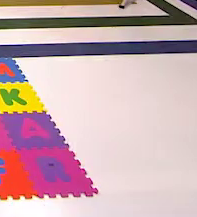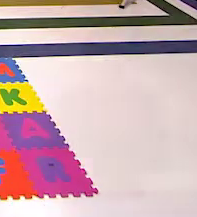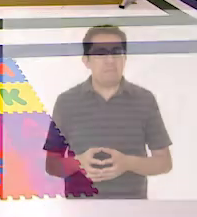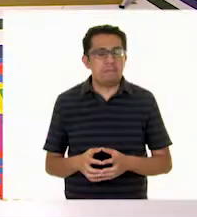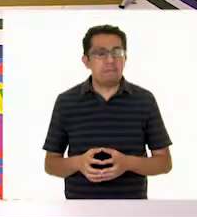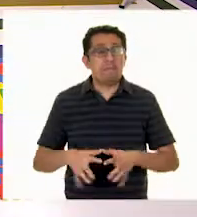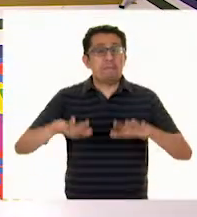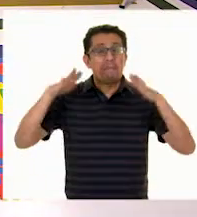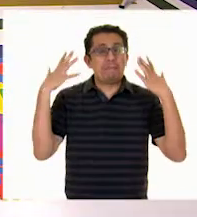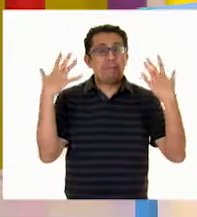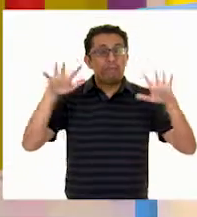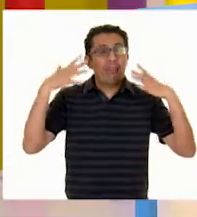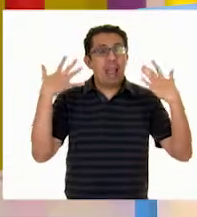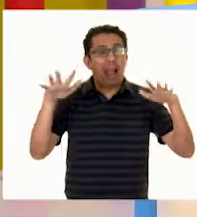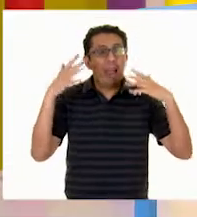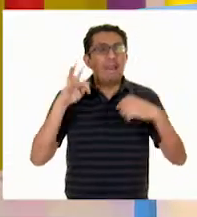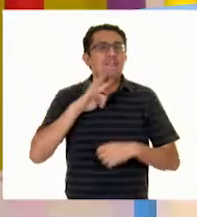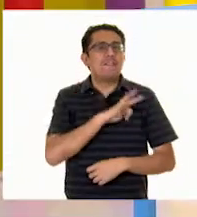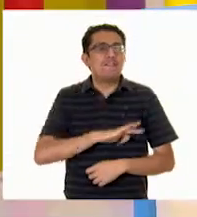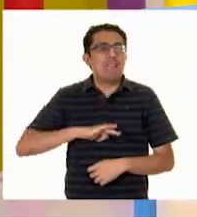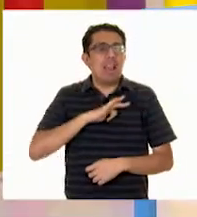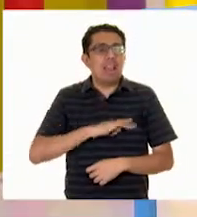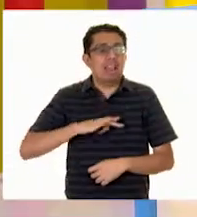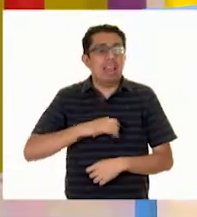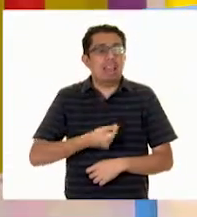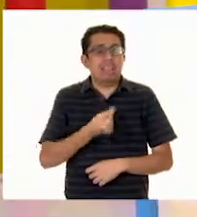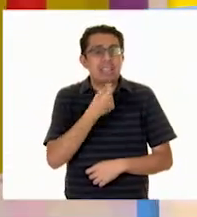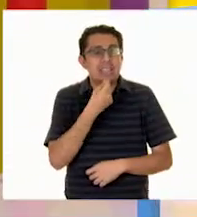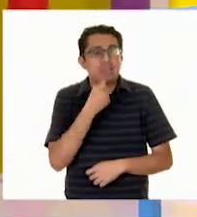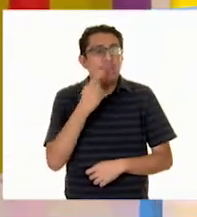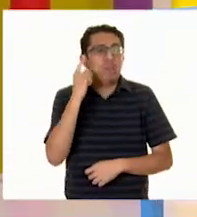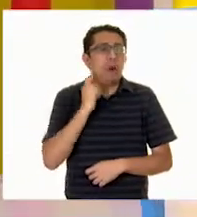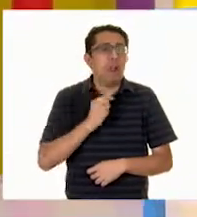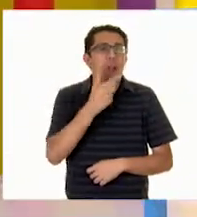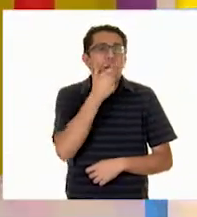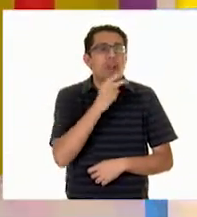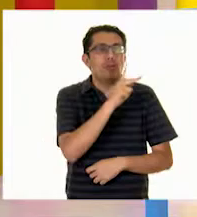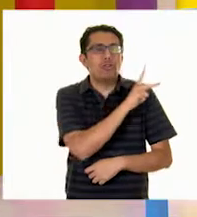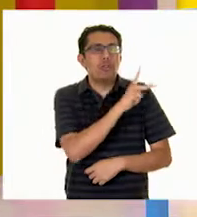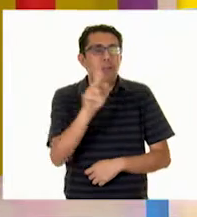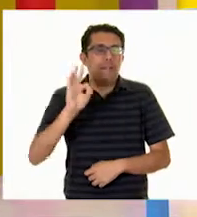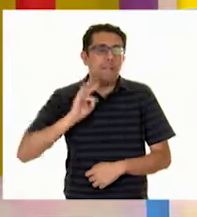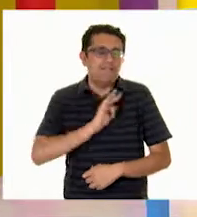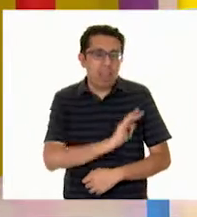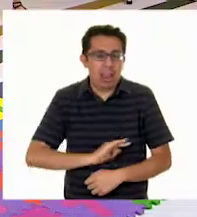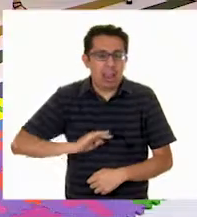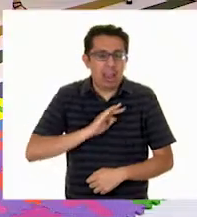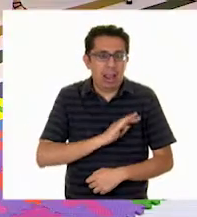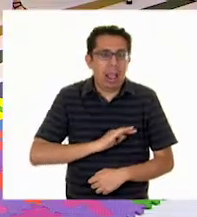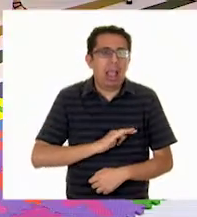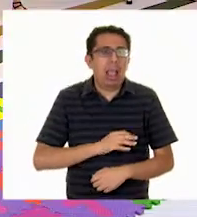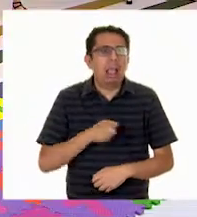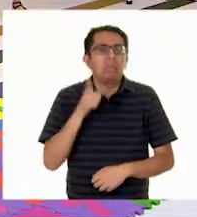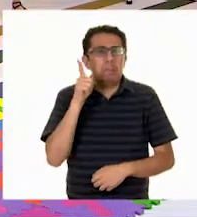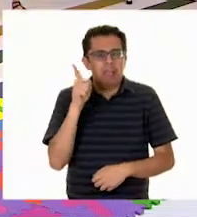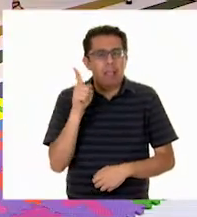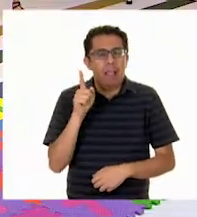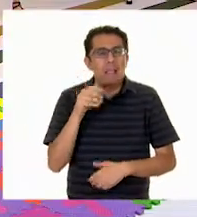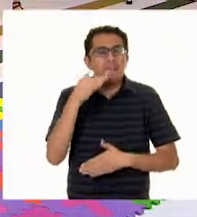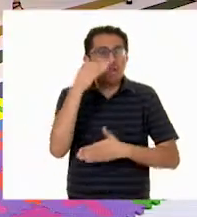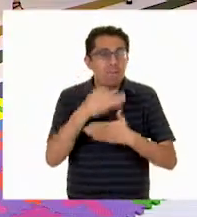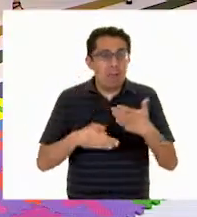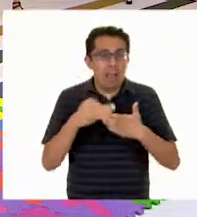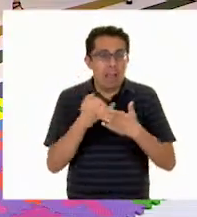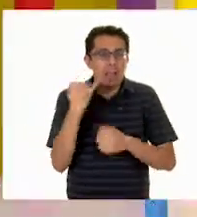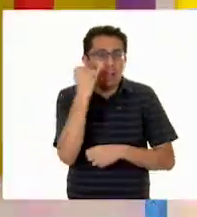Bravo, bravo Felicidades A todas las niñas A todos los niños Desde luego No estaban todas las lenguas Que ya nos decías tú Sí